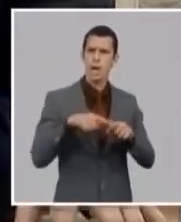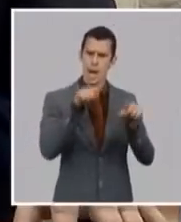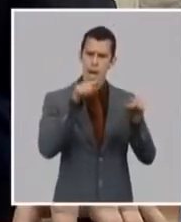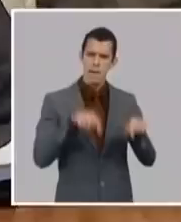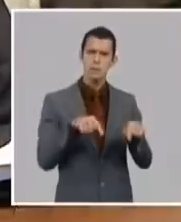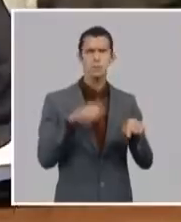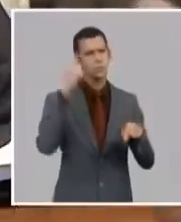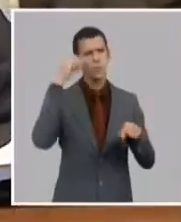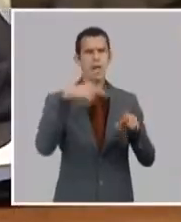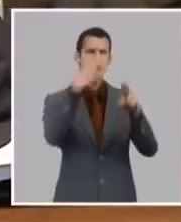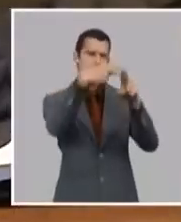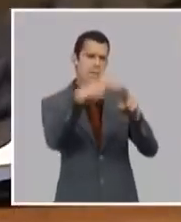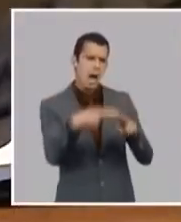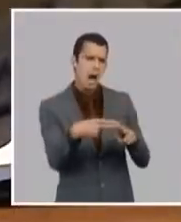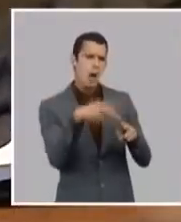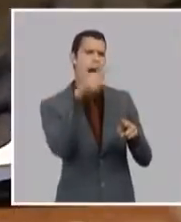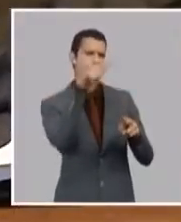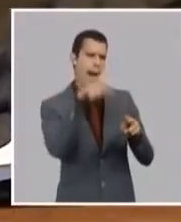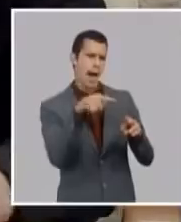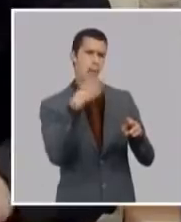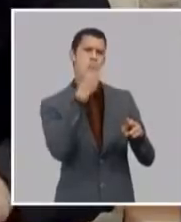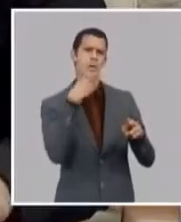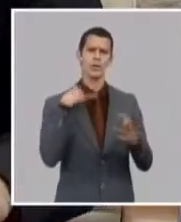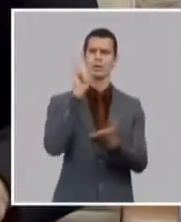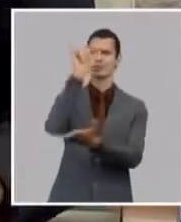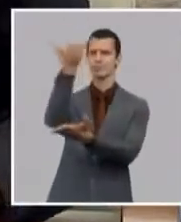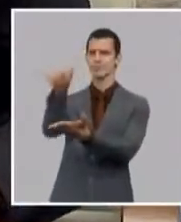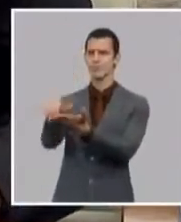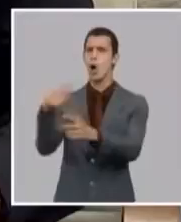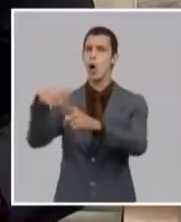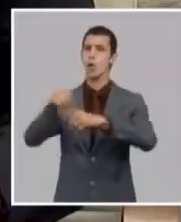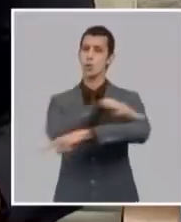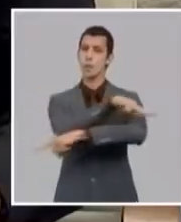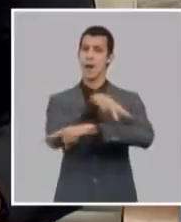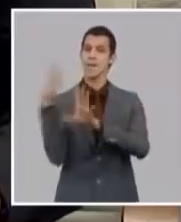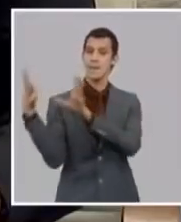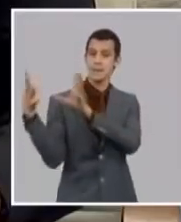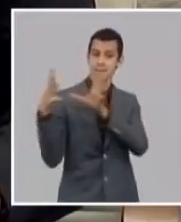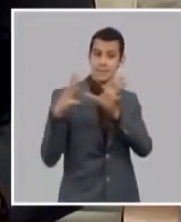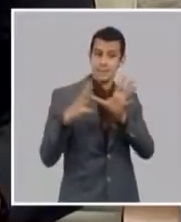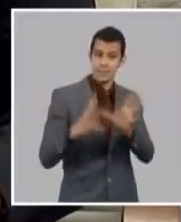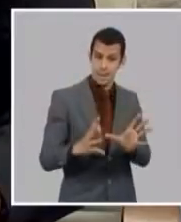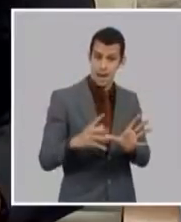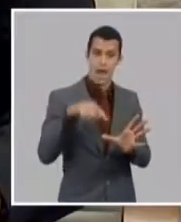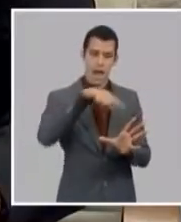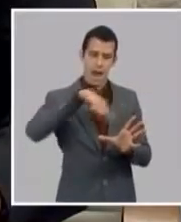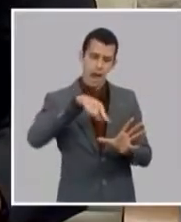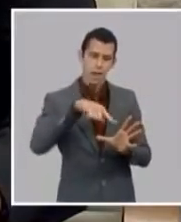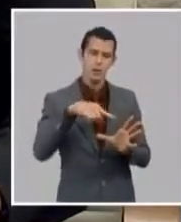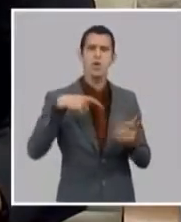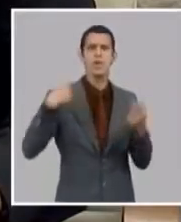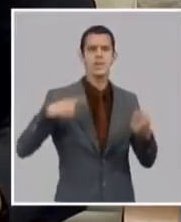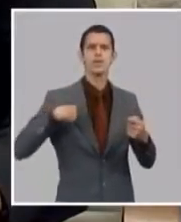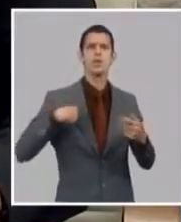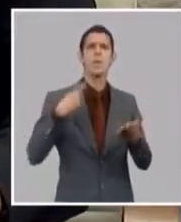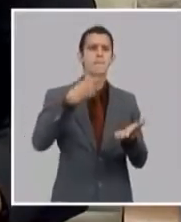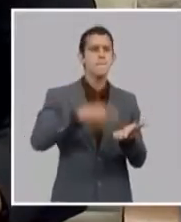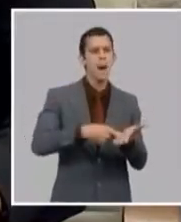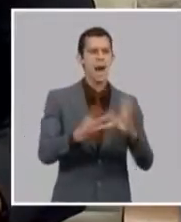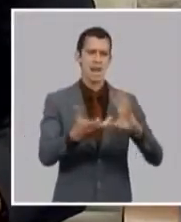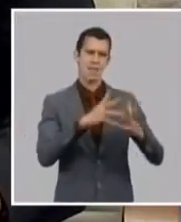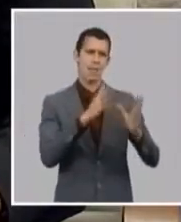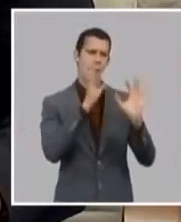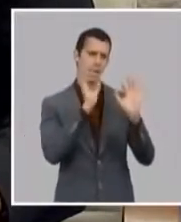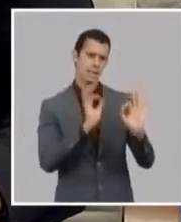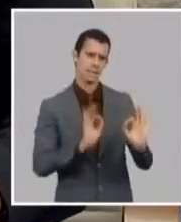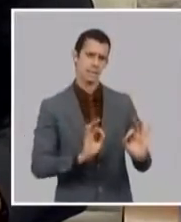establecidas y se puede y sin embargo a veces por desconocimiento etcétera se puede importar en